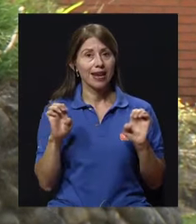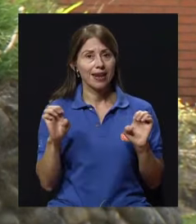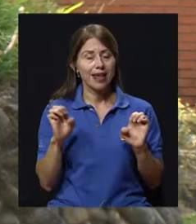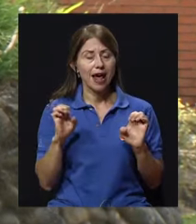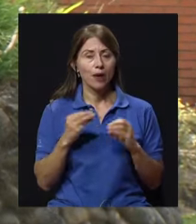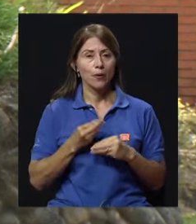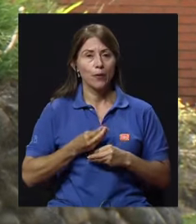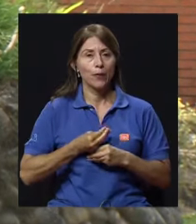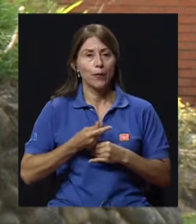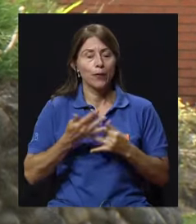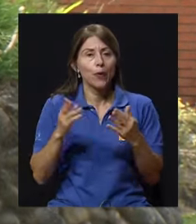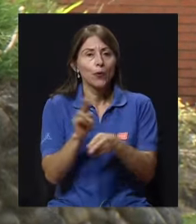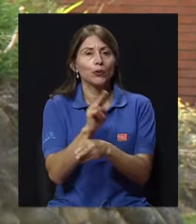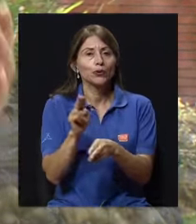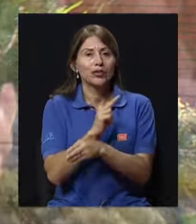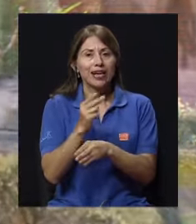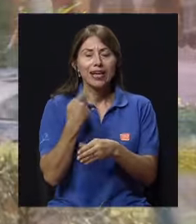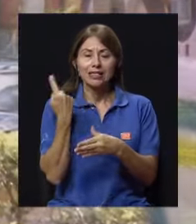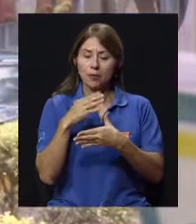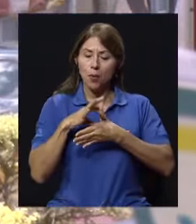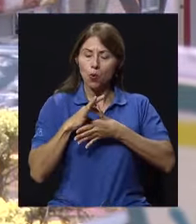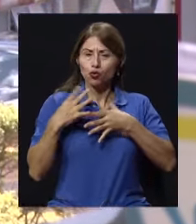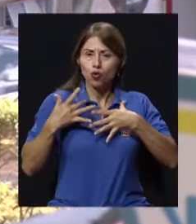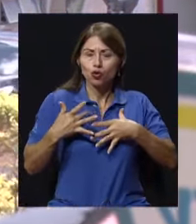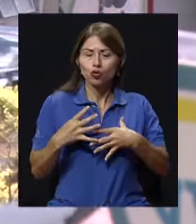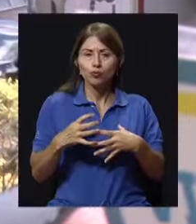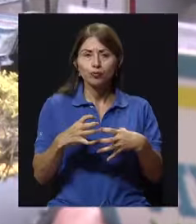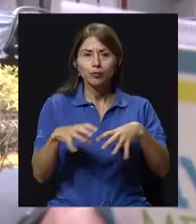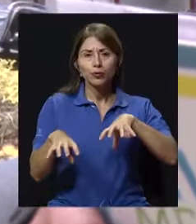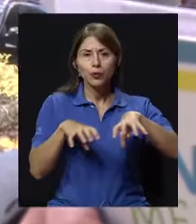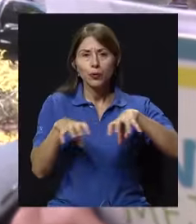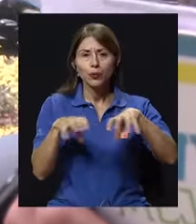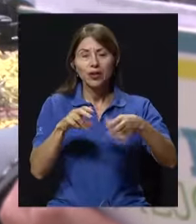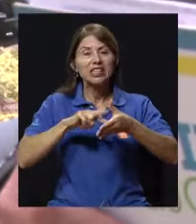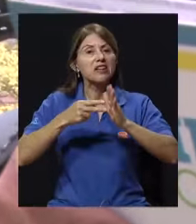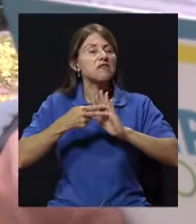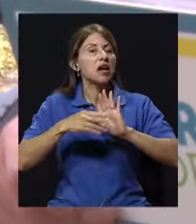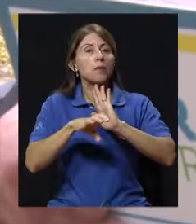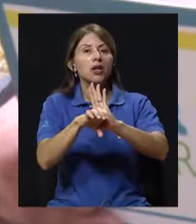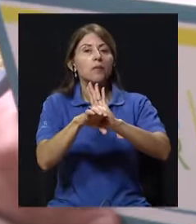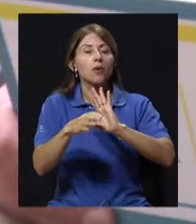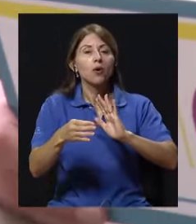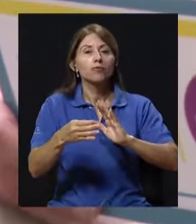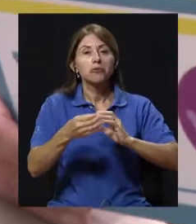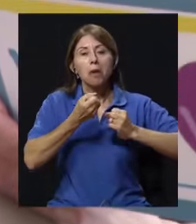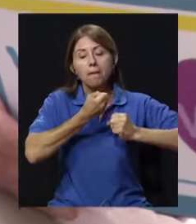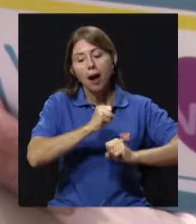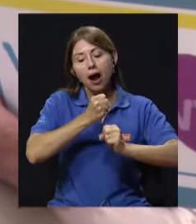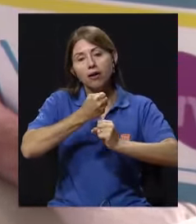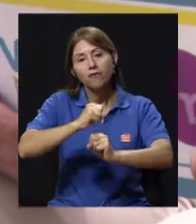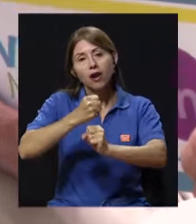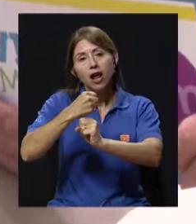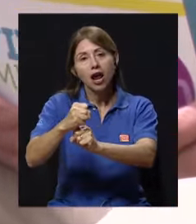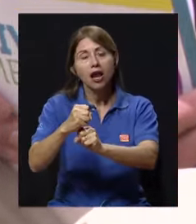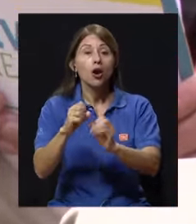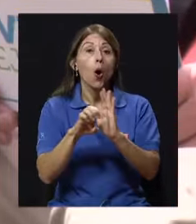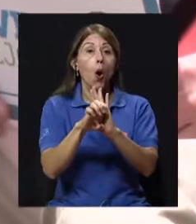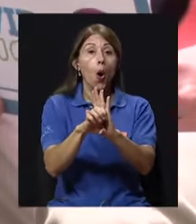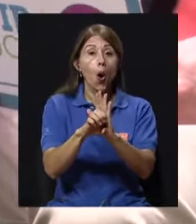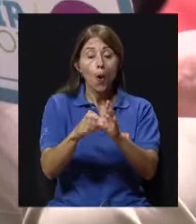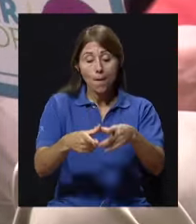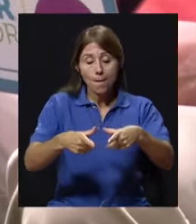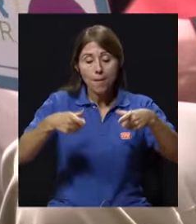que tenga contracción muscular. Entonces vamos a tener todo lo que son actividades diarias, barrer, lavar platos, caminar,